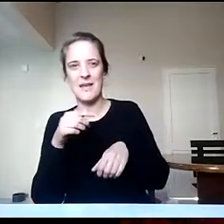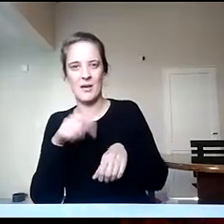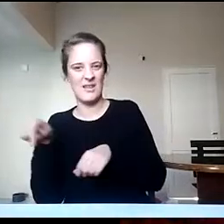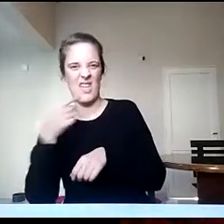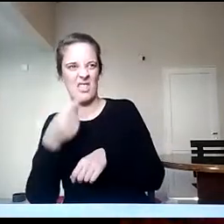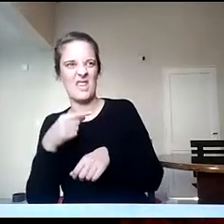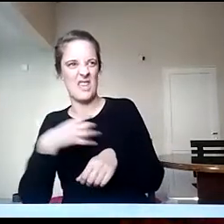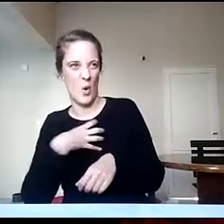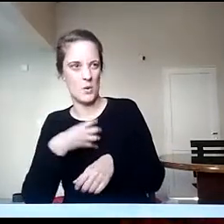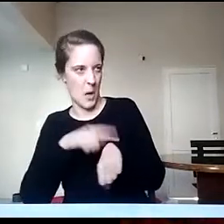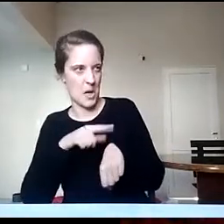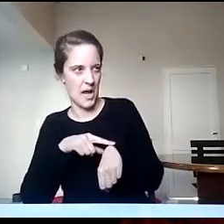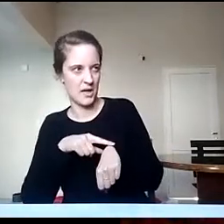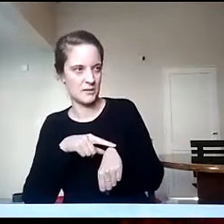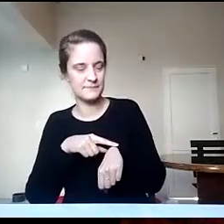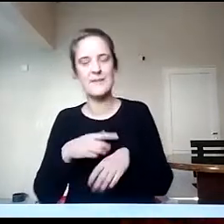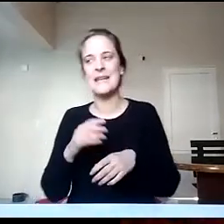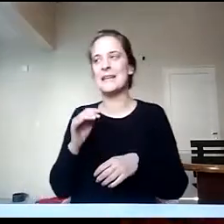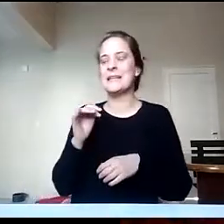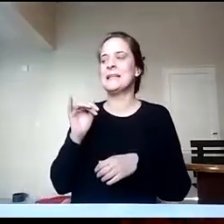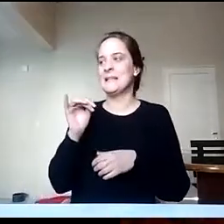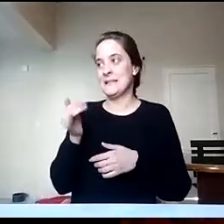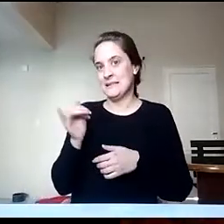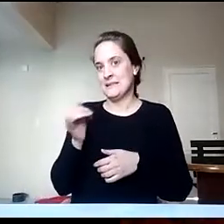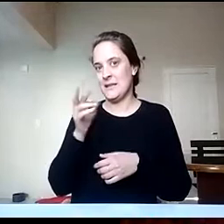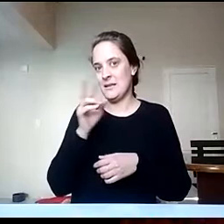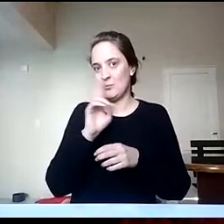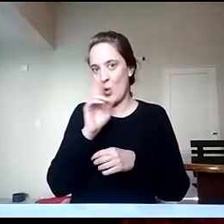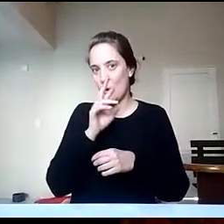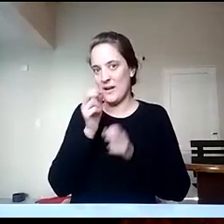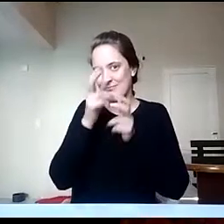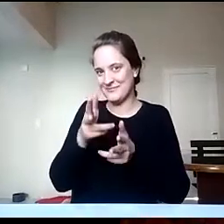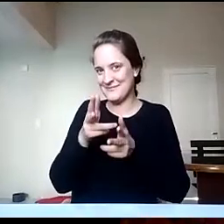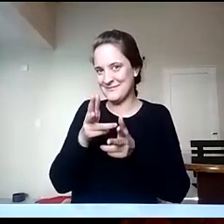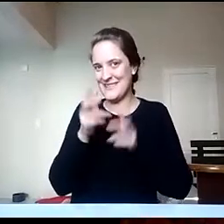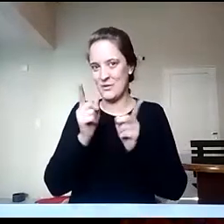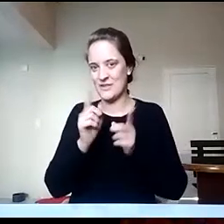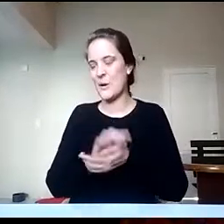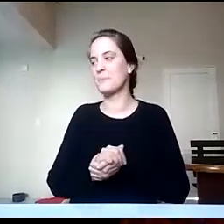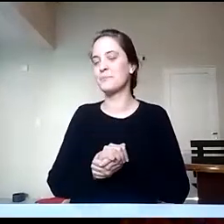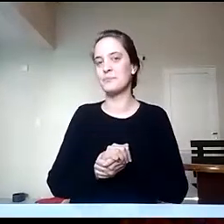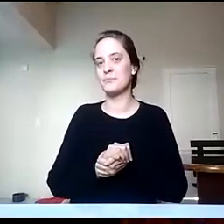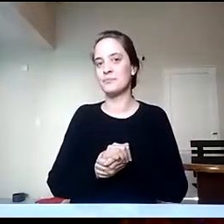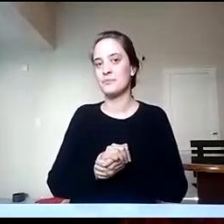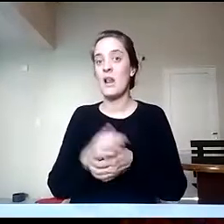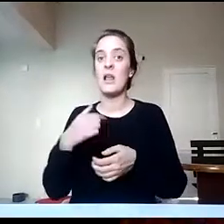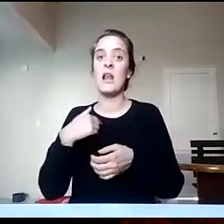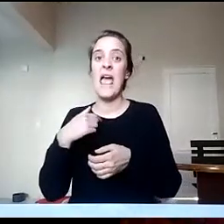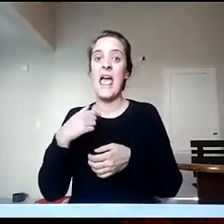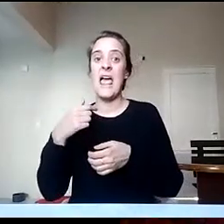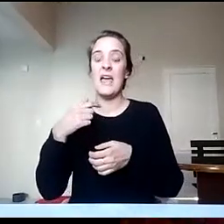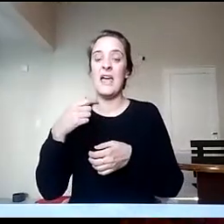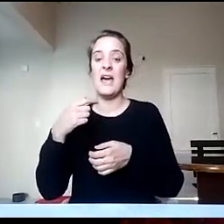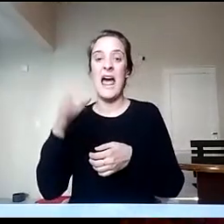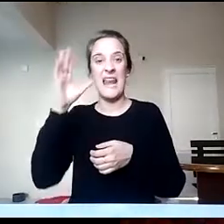cursado realmente creo que representan una oportunidad para poder estudiar nuestros cursados de expertino a partir de las 18